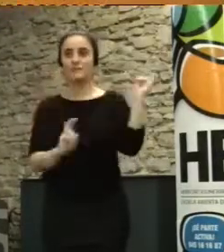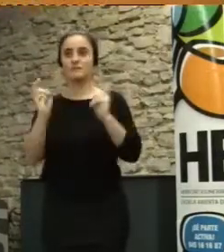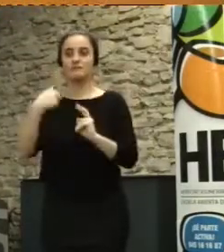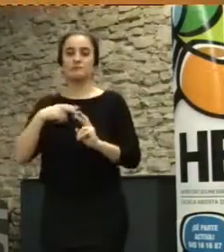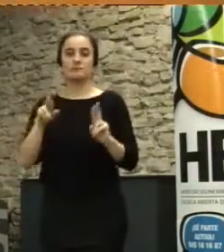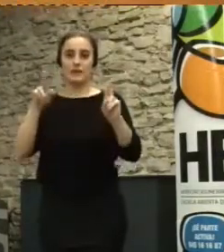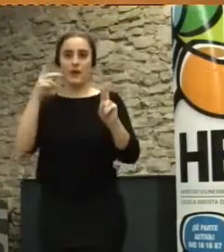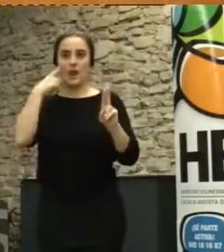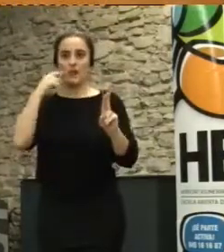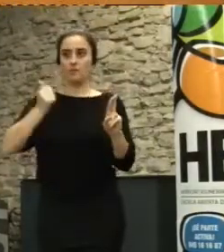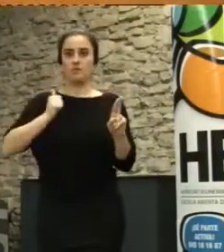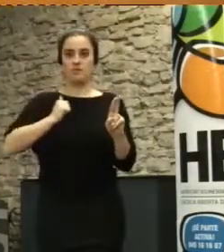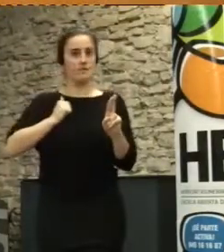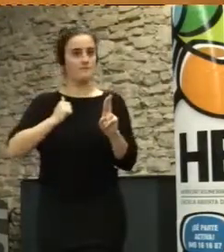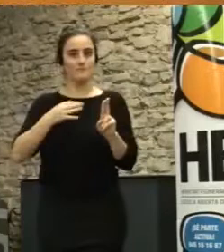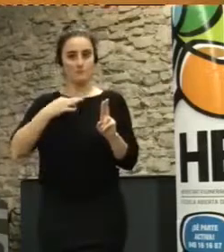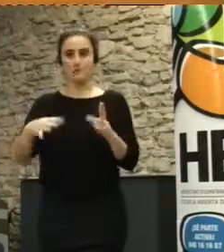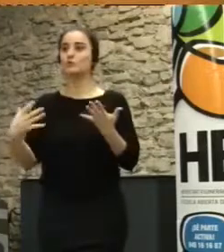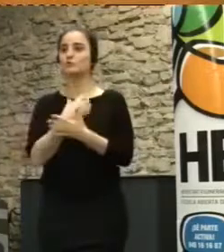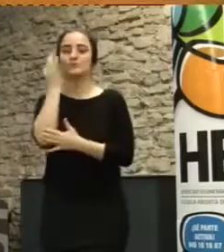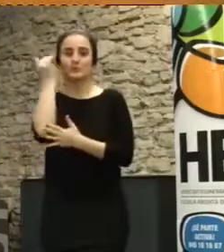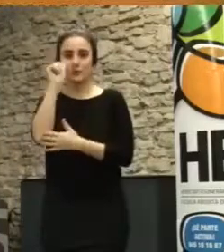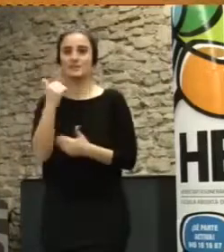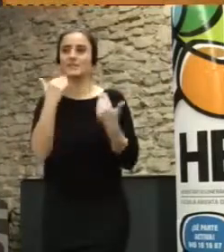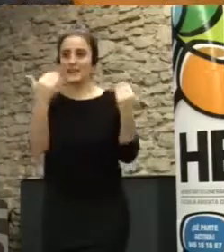provechosa para todos y para todas.